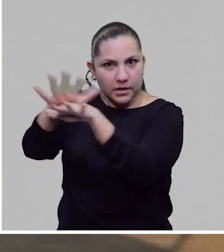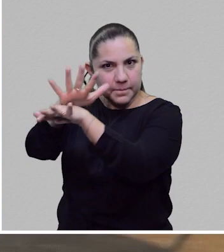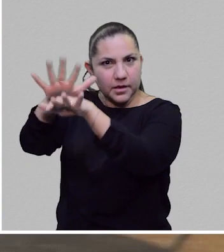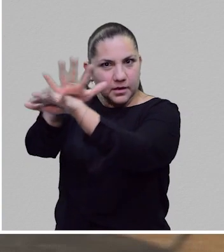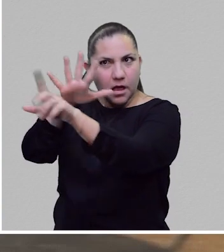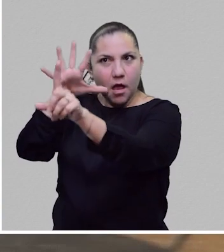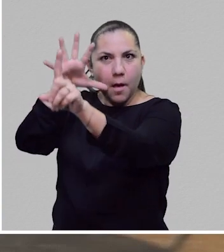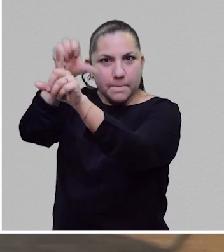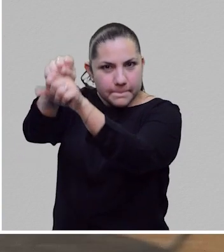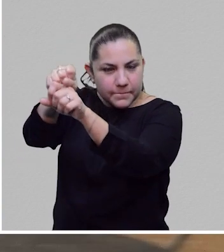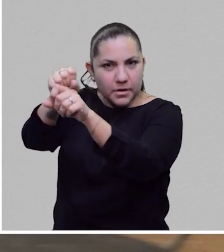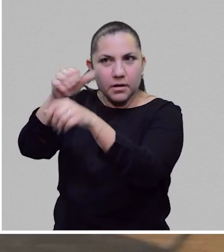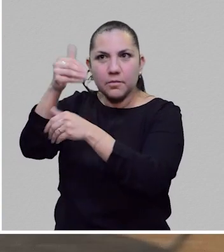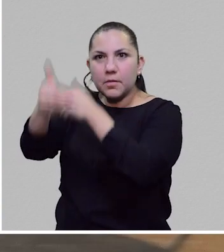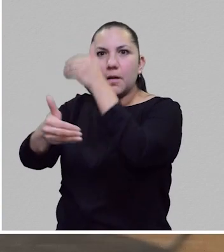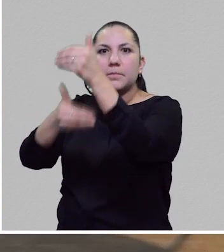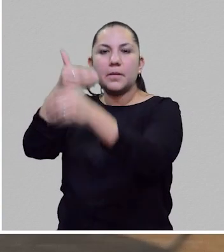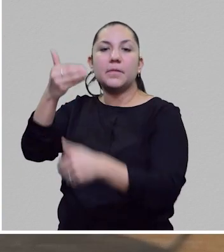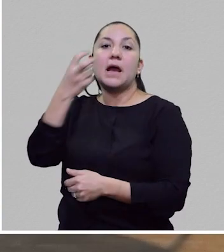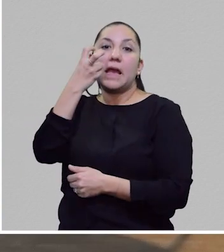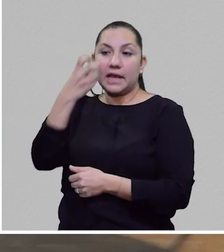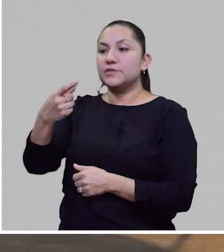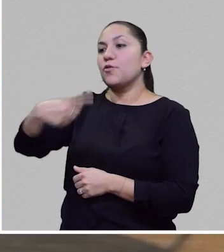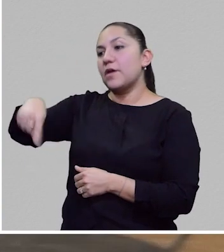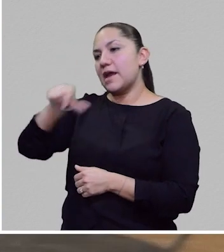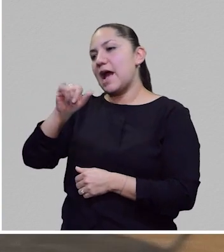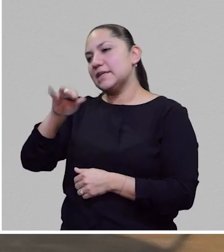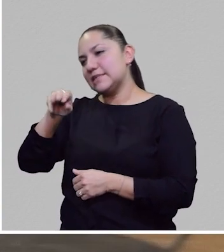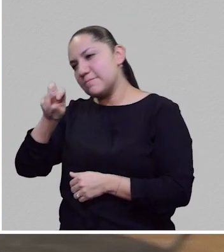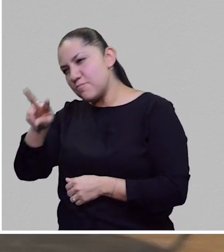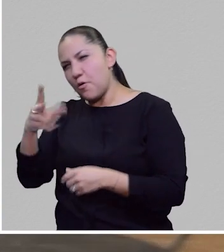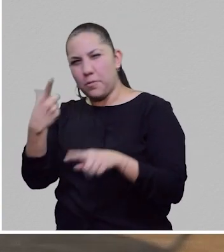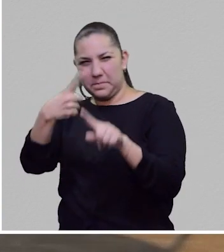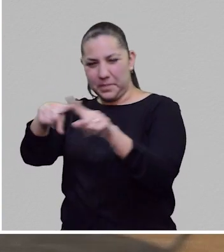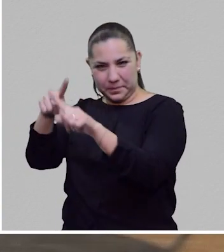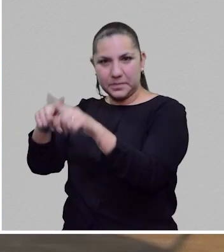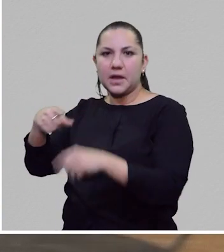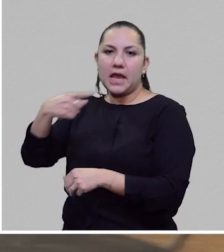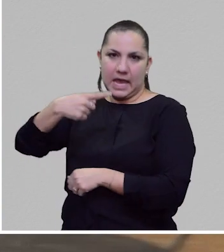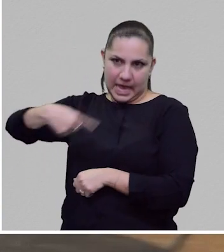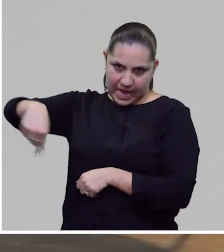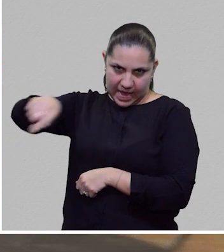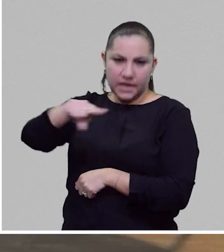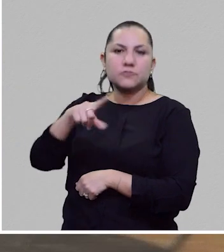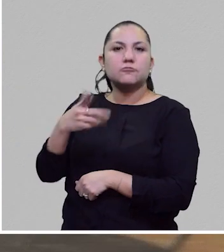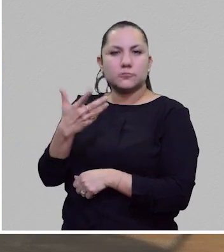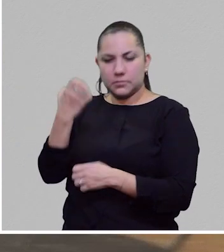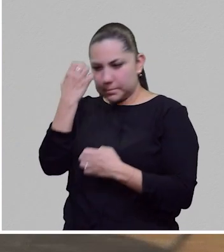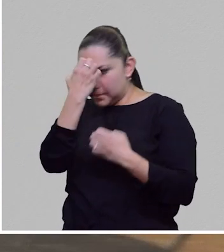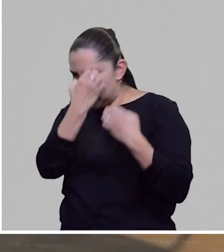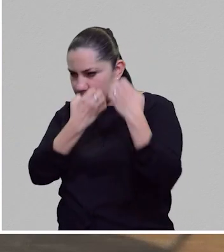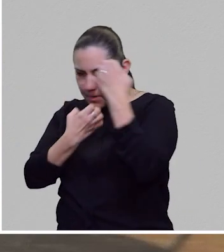desencanto tecnológico. Totalmente. Ese encanto, ese cyberpunk, que además para muchos